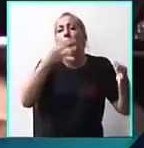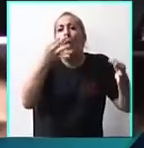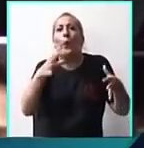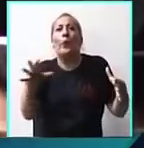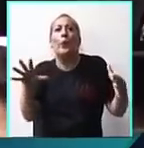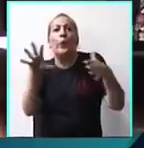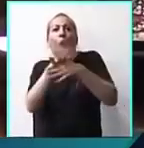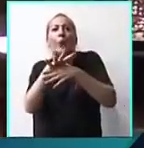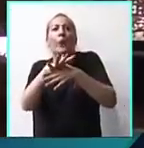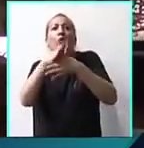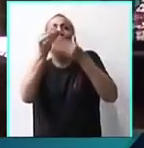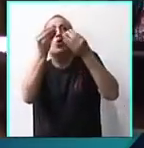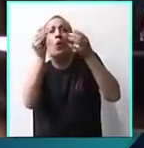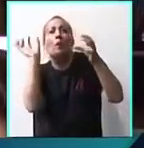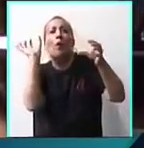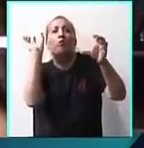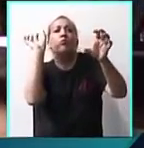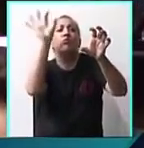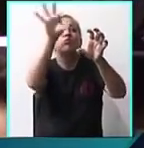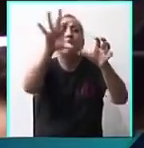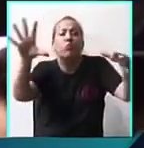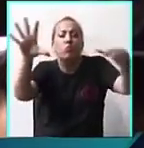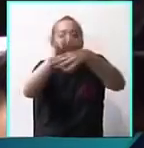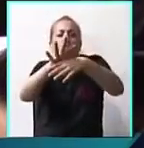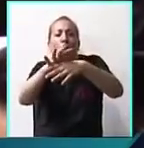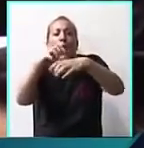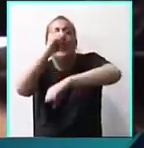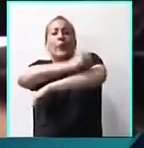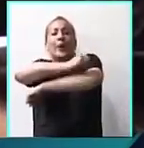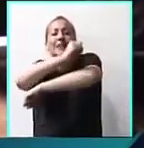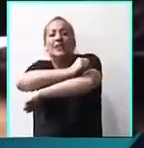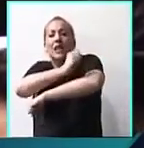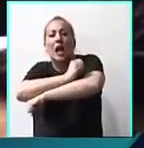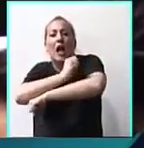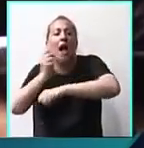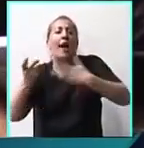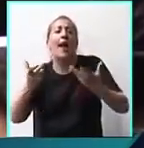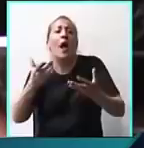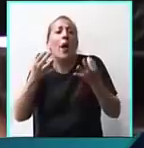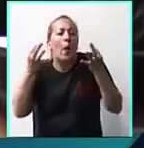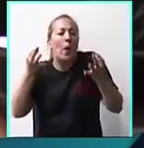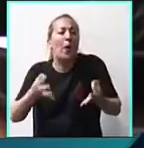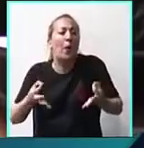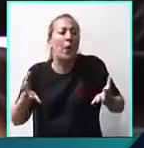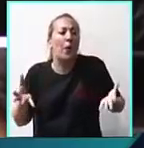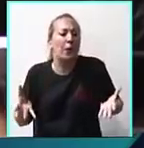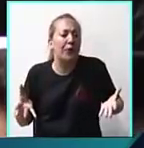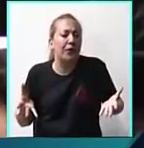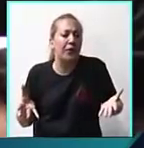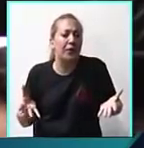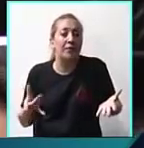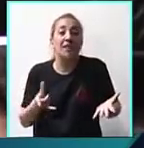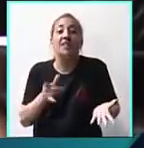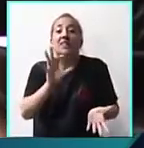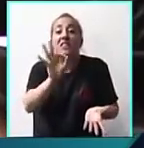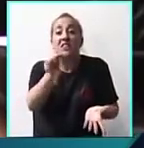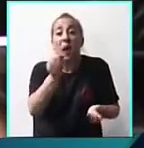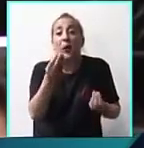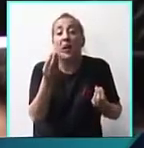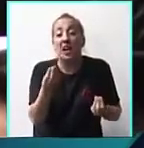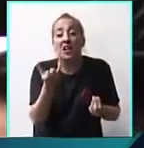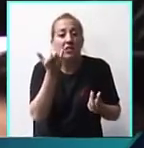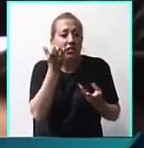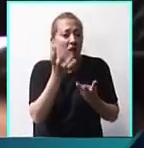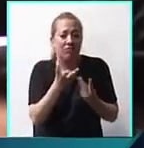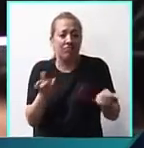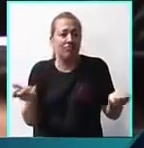un huequito por donde la piedrita entraba, en la ventanilla del colectivo, y la arrojó. ¿Y saben qué? Ya está terminado.